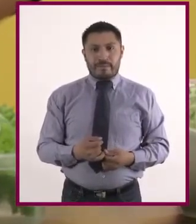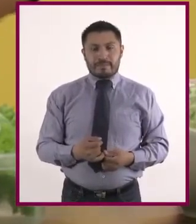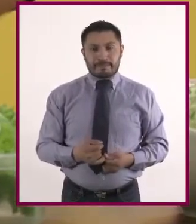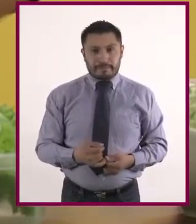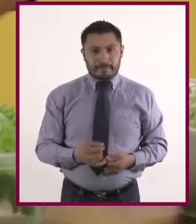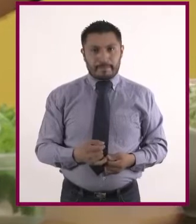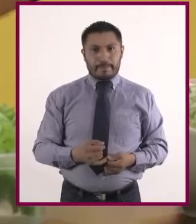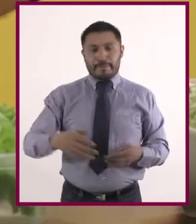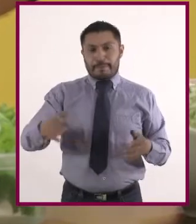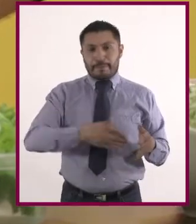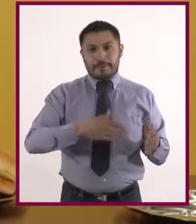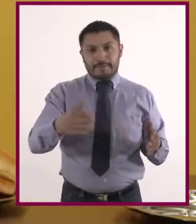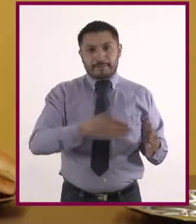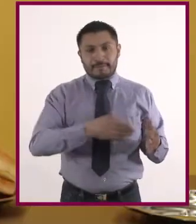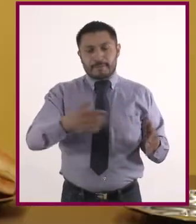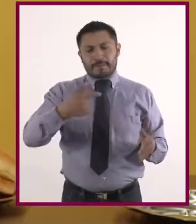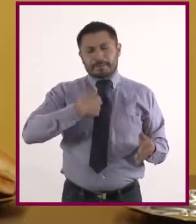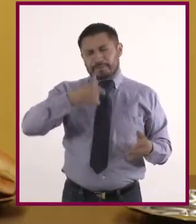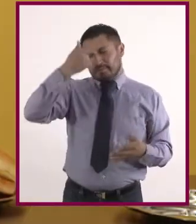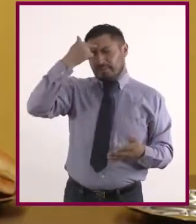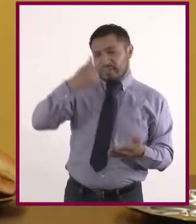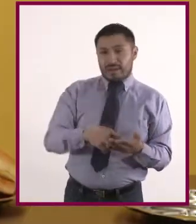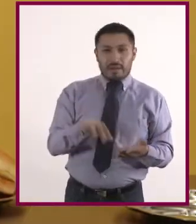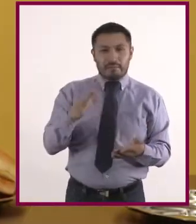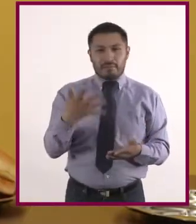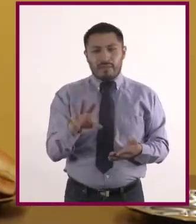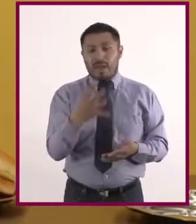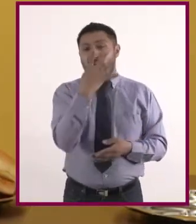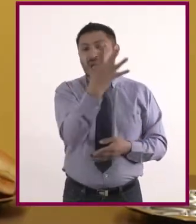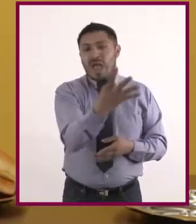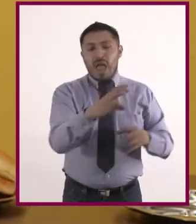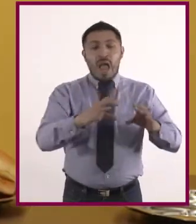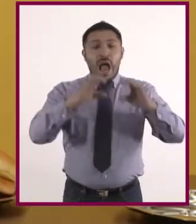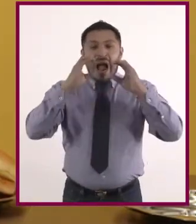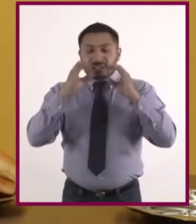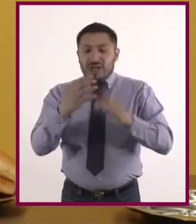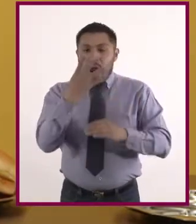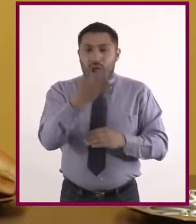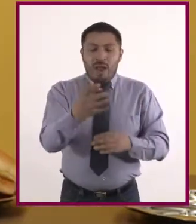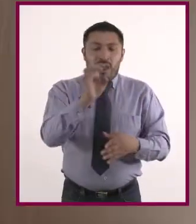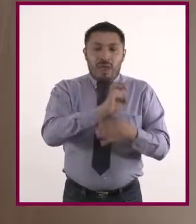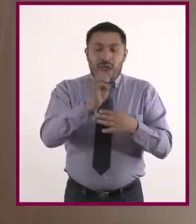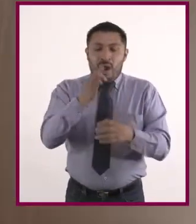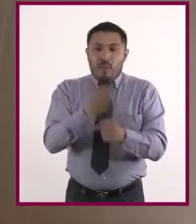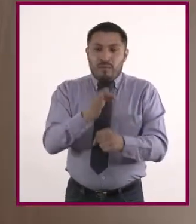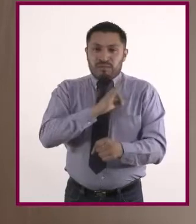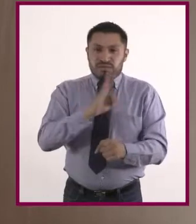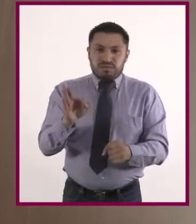De esta receta, yo considero que salen cuatro. Entonces, de una vez podemos